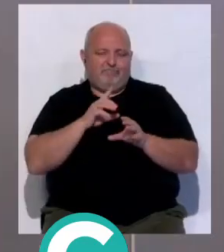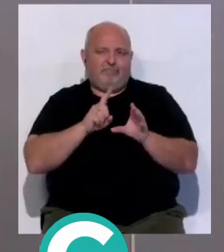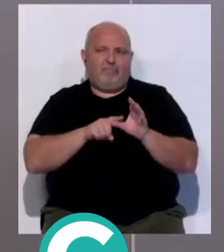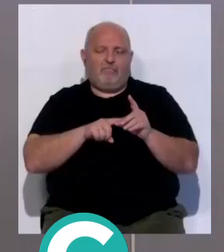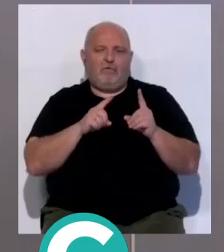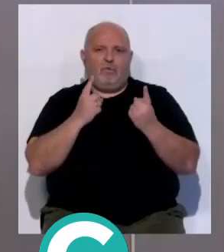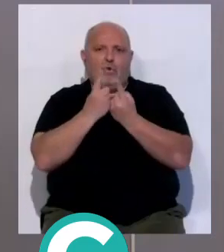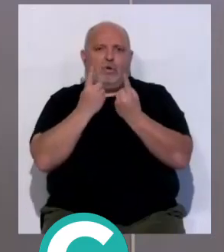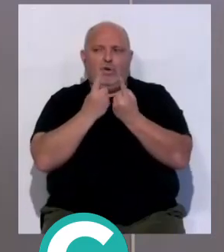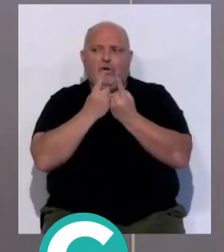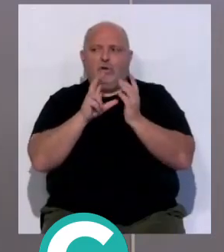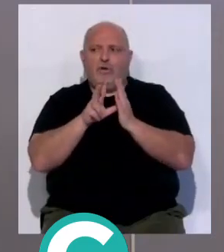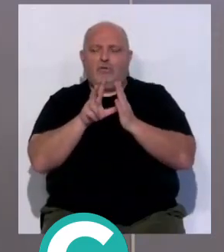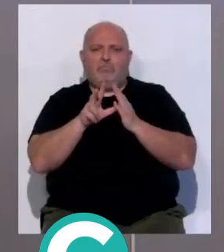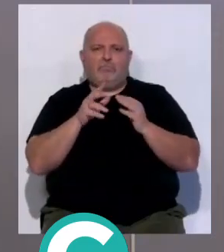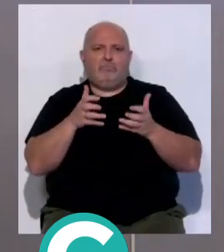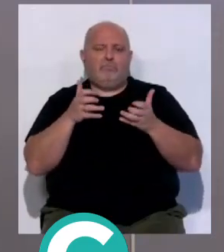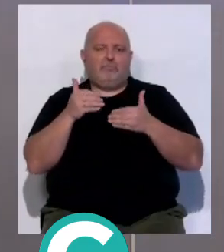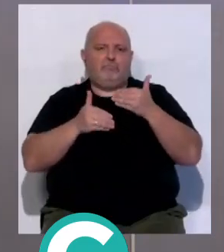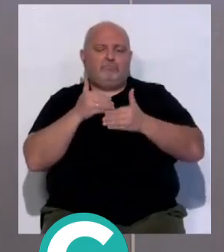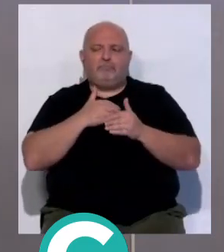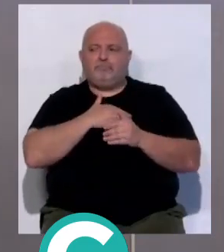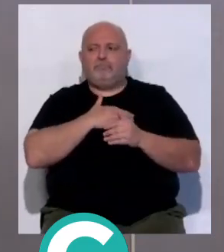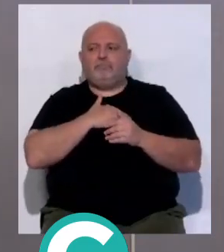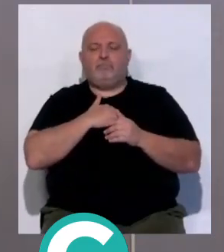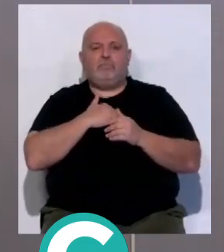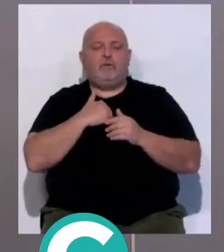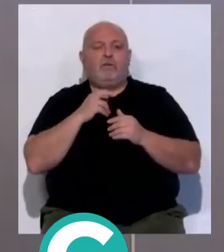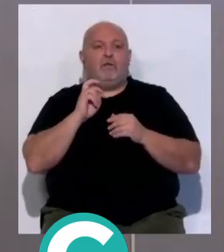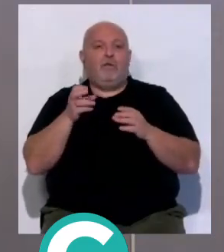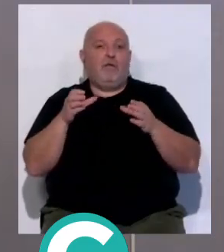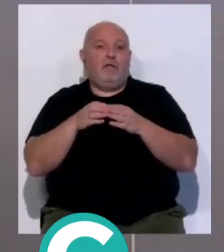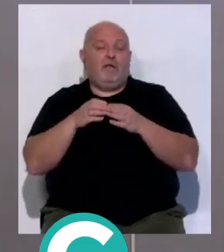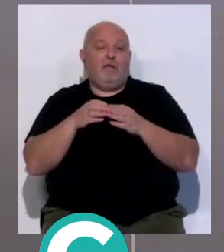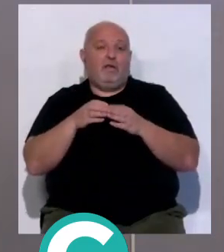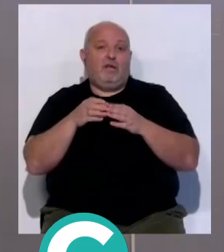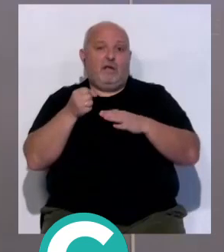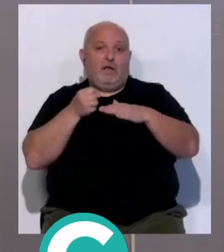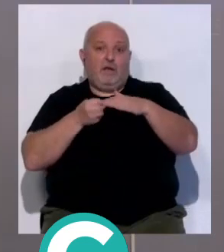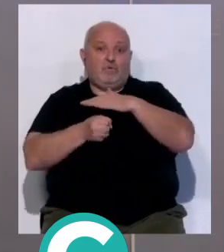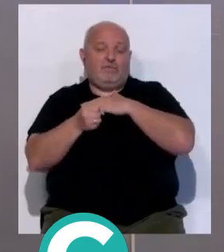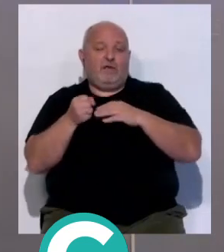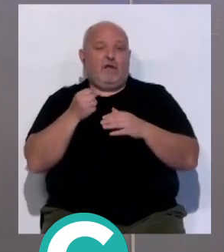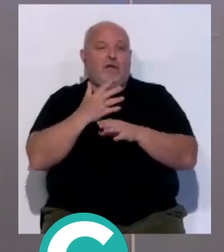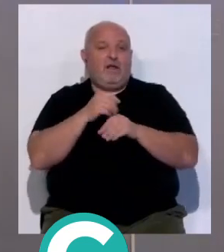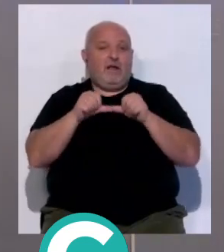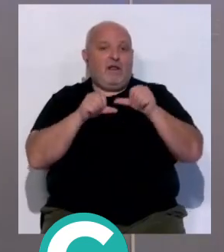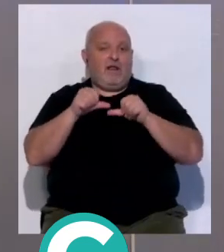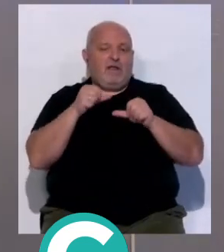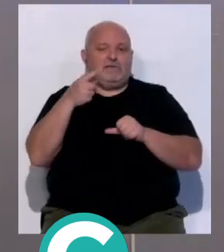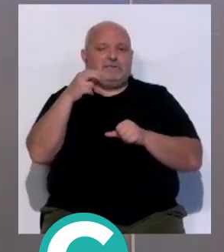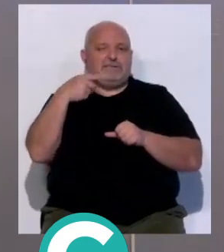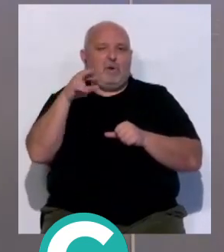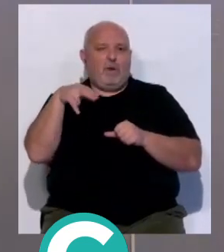después ya sacó ventaja de estos. Y también con el equipo inclusive, porque la liga de fútbol profesional tiene el